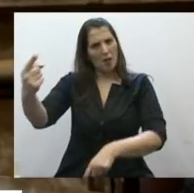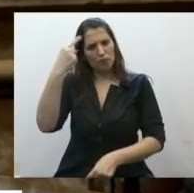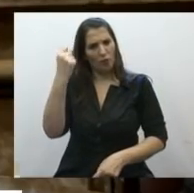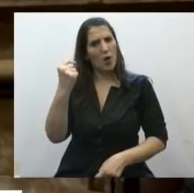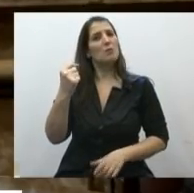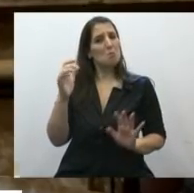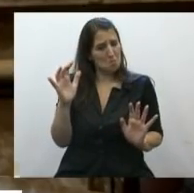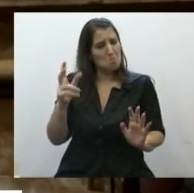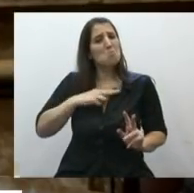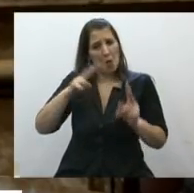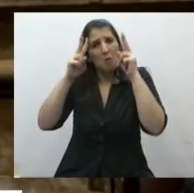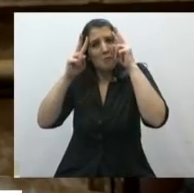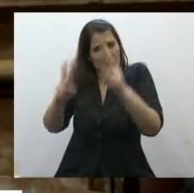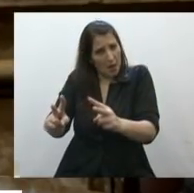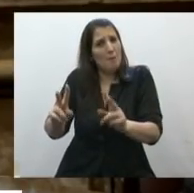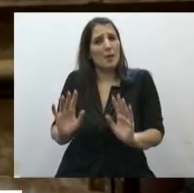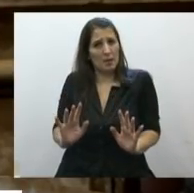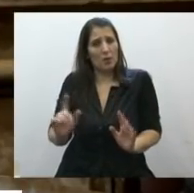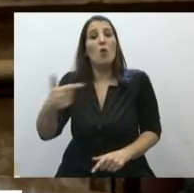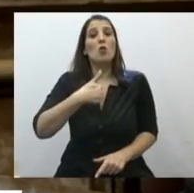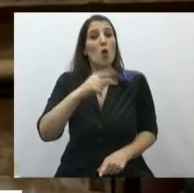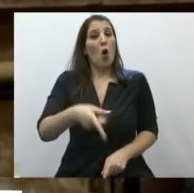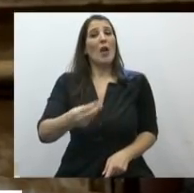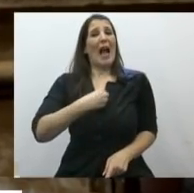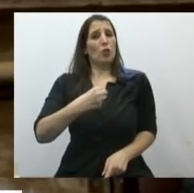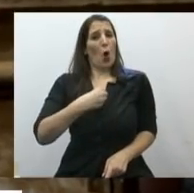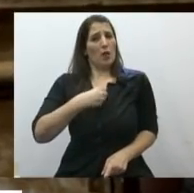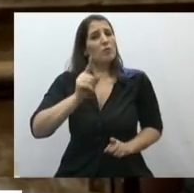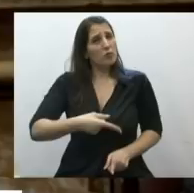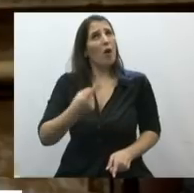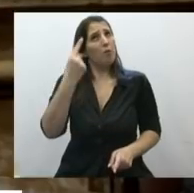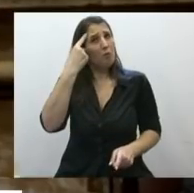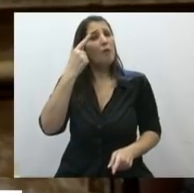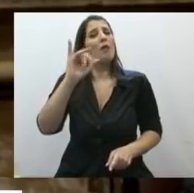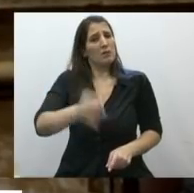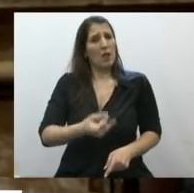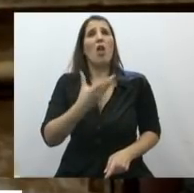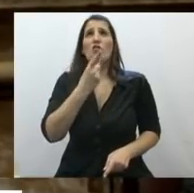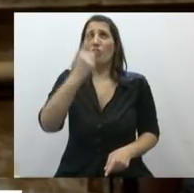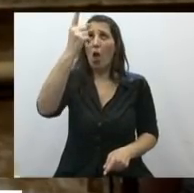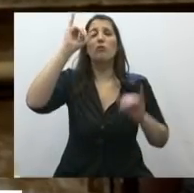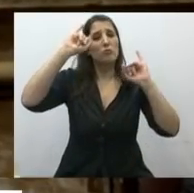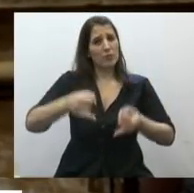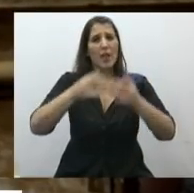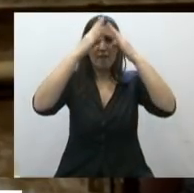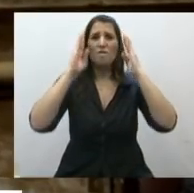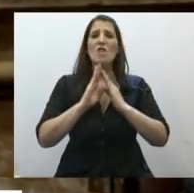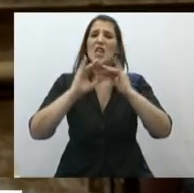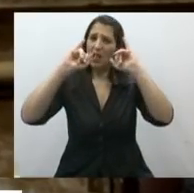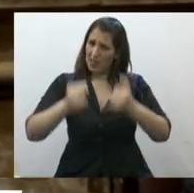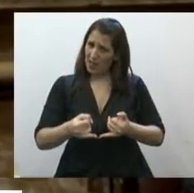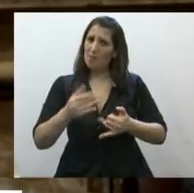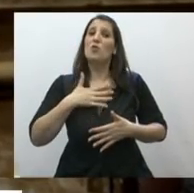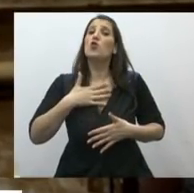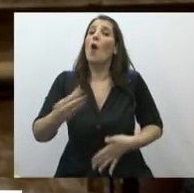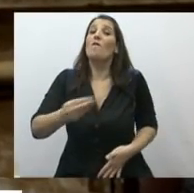Yo soy católica, creo en Dios, creo en la Virgen, pero mi relación de fe la manejo